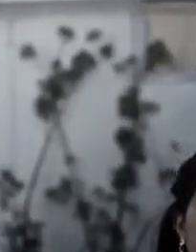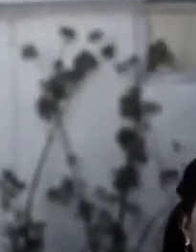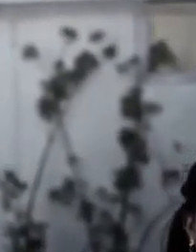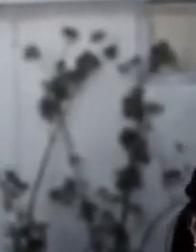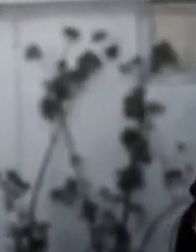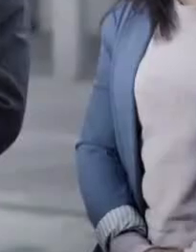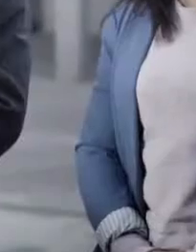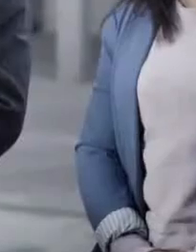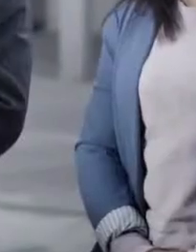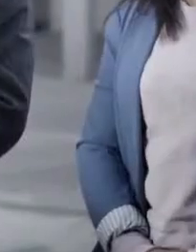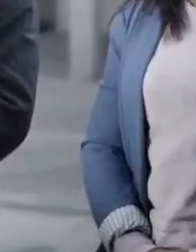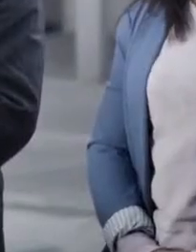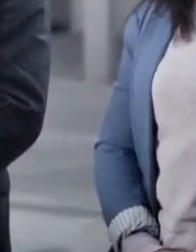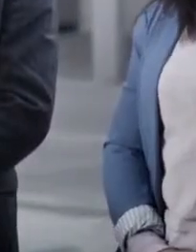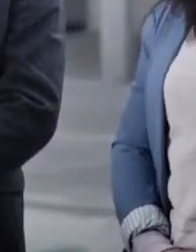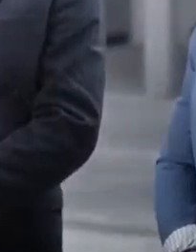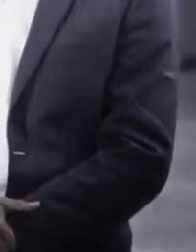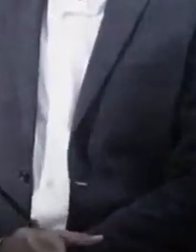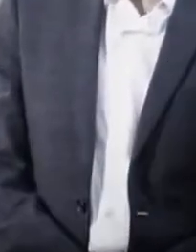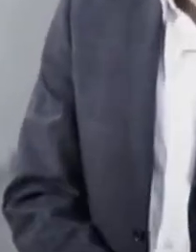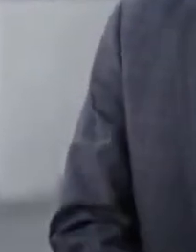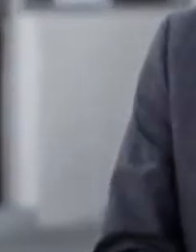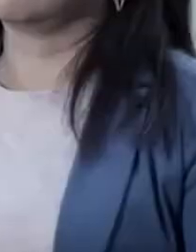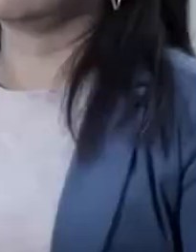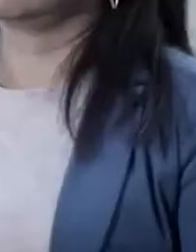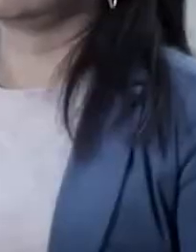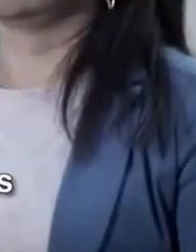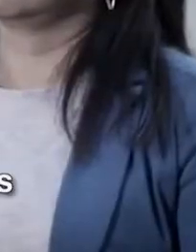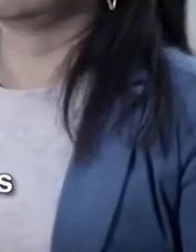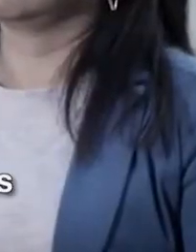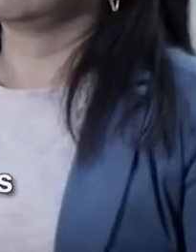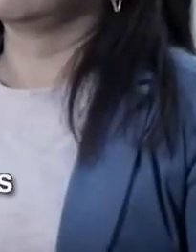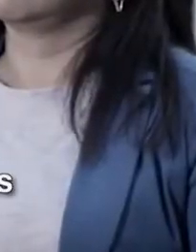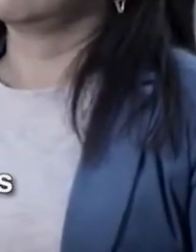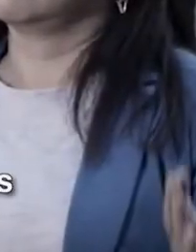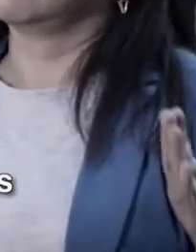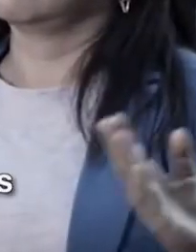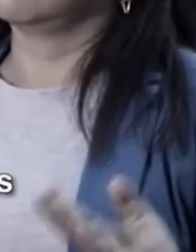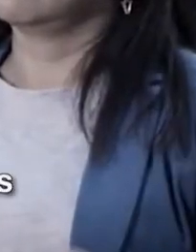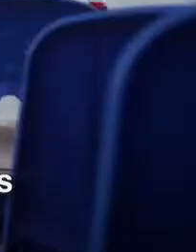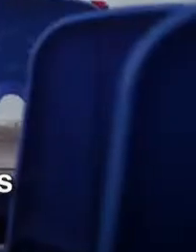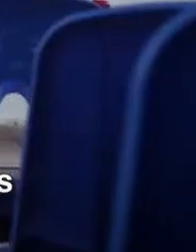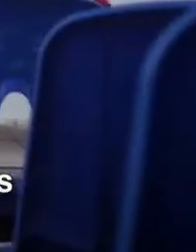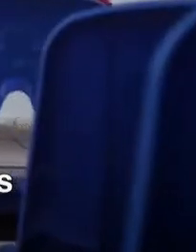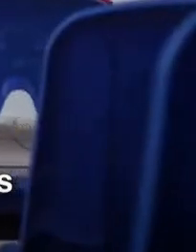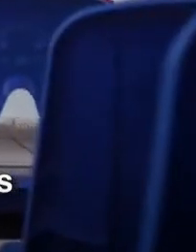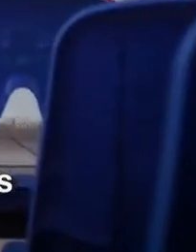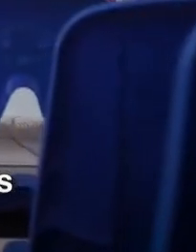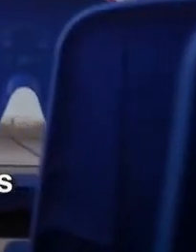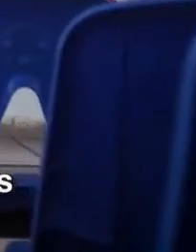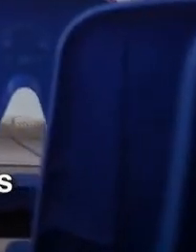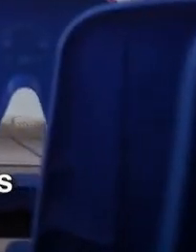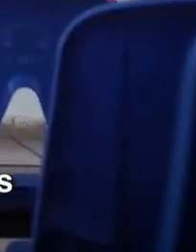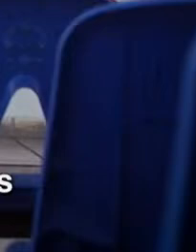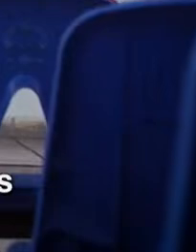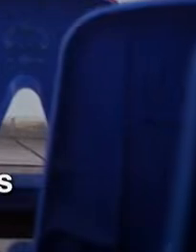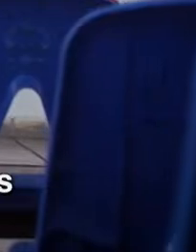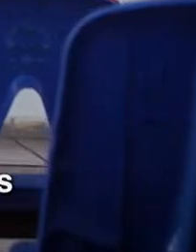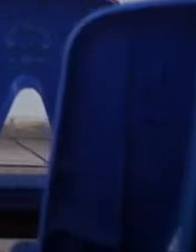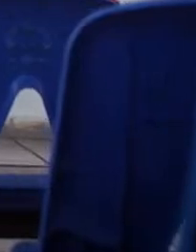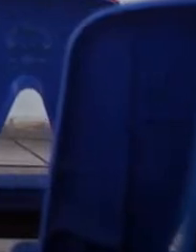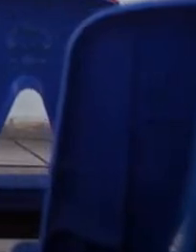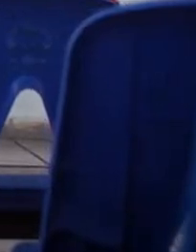proteger. B. No estás sola ni sola en esta gran tarea. B. Acércate con los directivos y con tus colegas para encontrar soluciones.